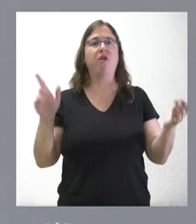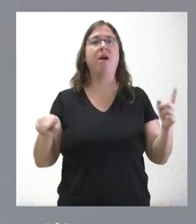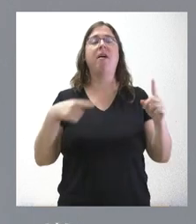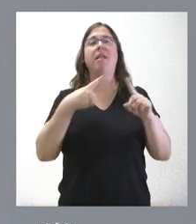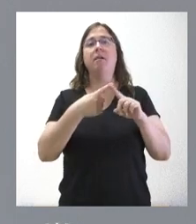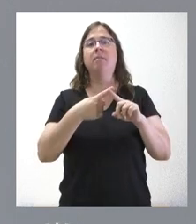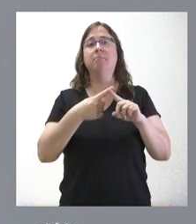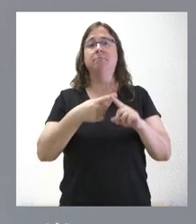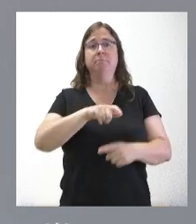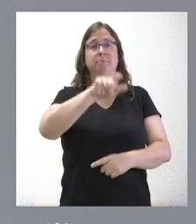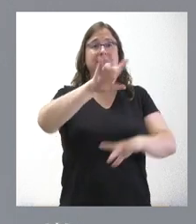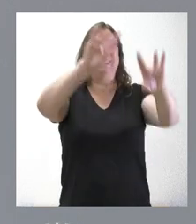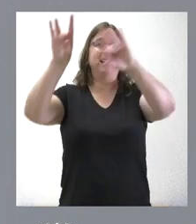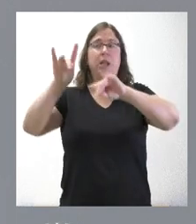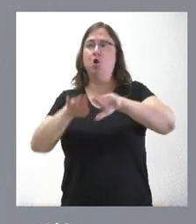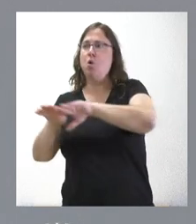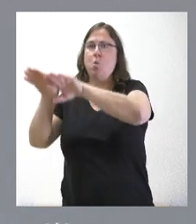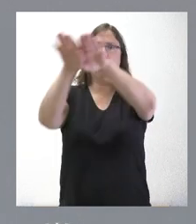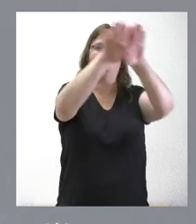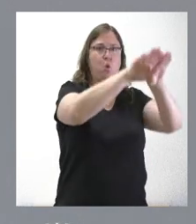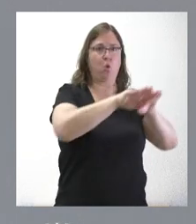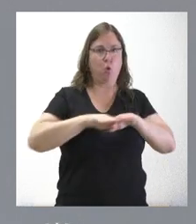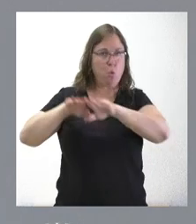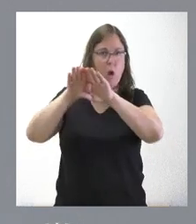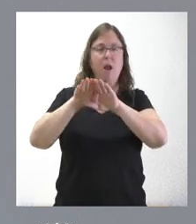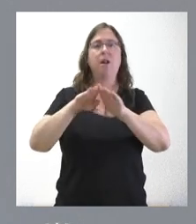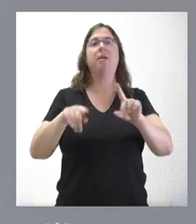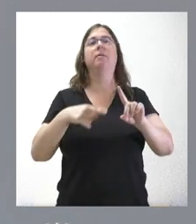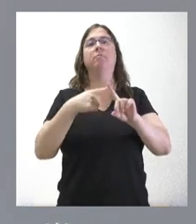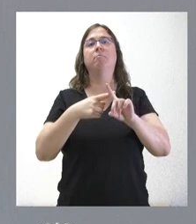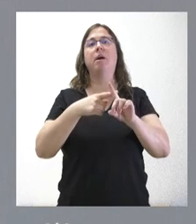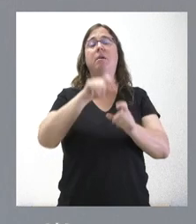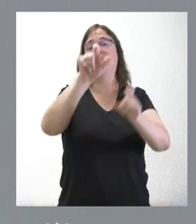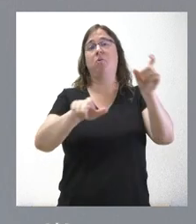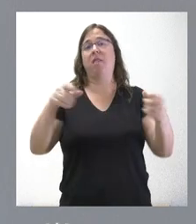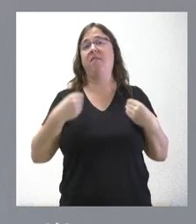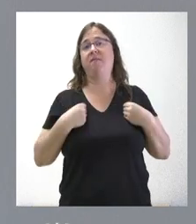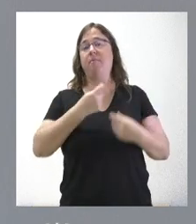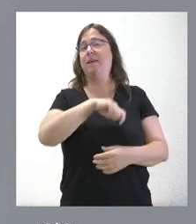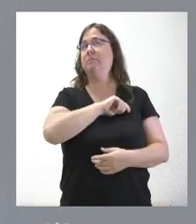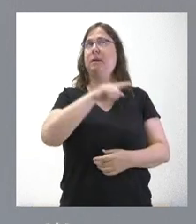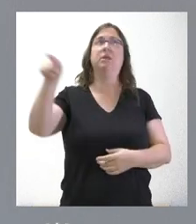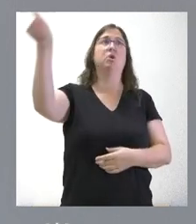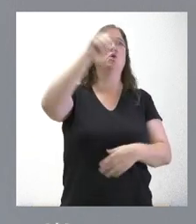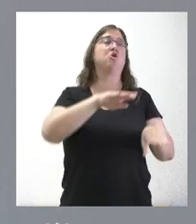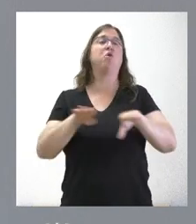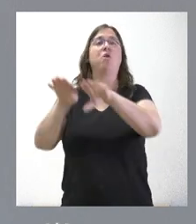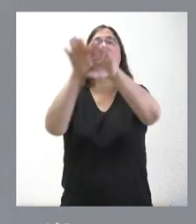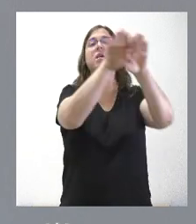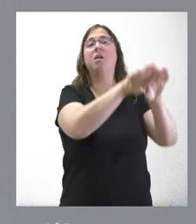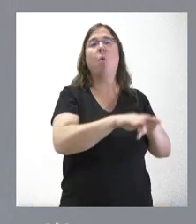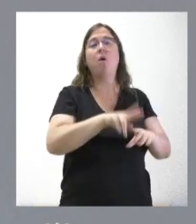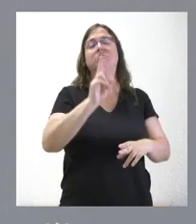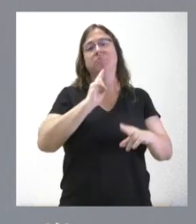a todos los territorios, que trate con igualdad a todos los ciudadanos de España, residan donde residan, sería un Gobierno